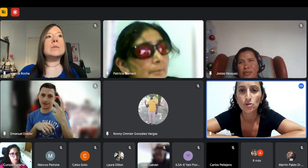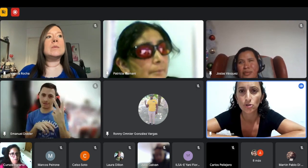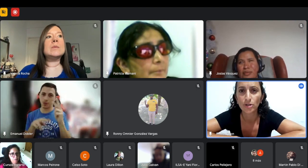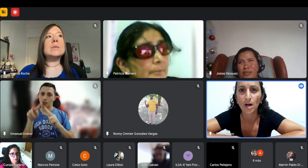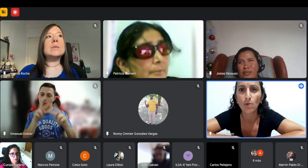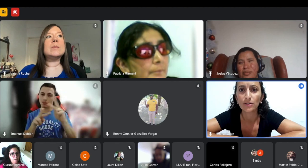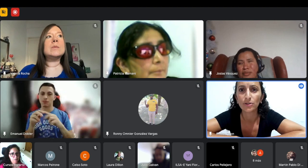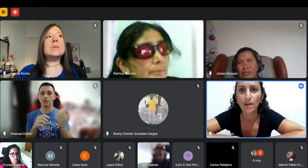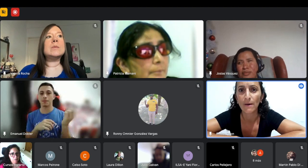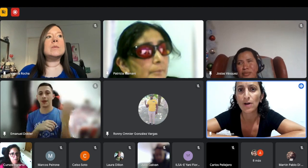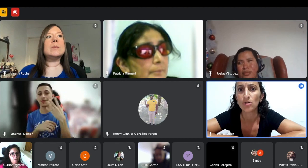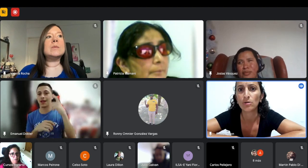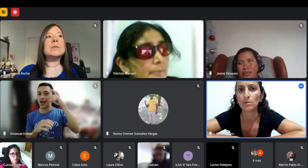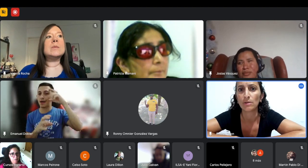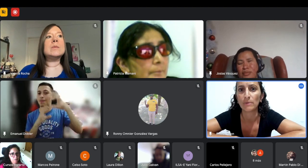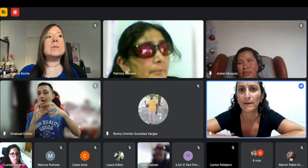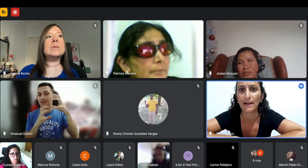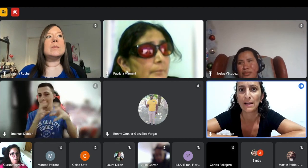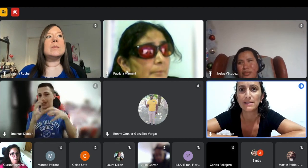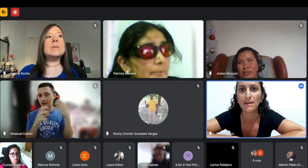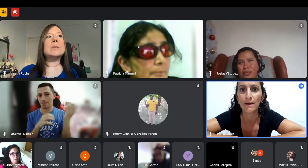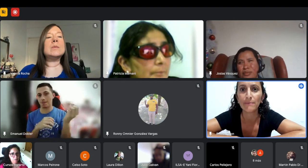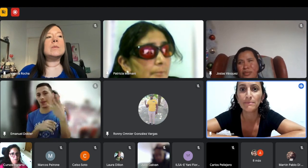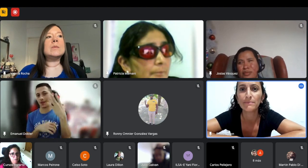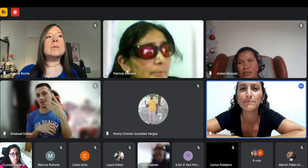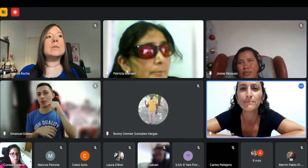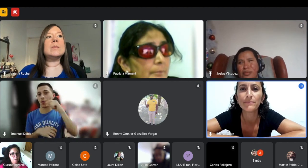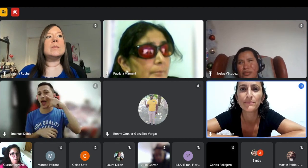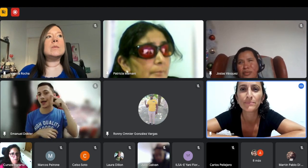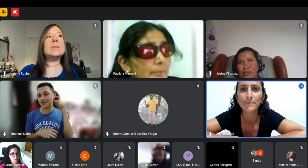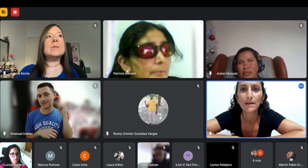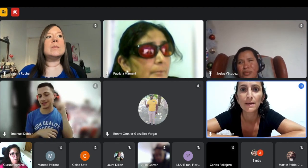yo estaba buscando trabajo preparé el CV